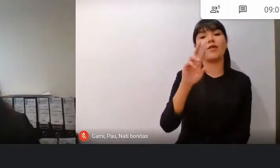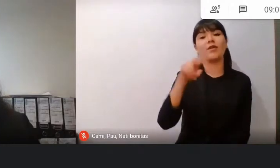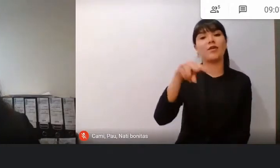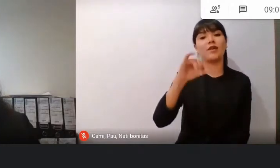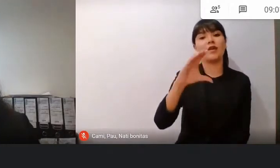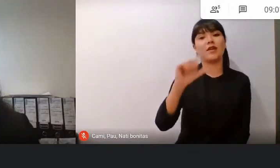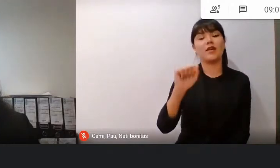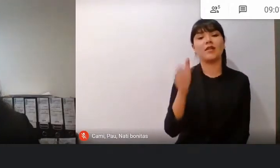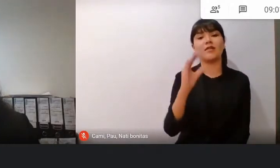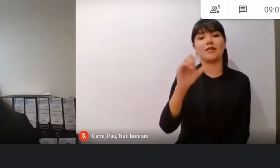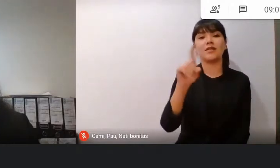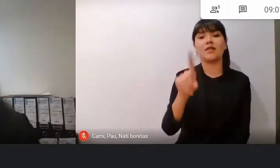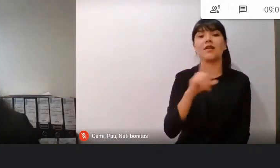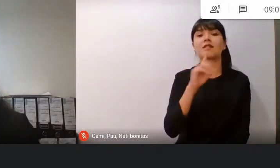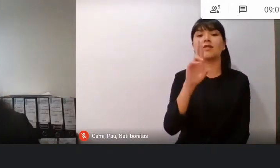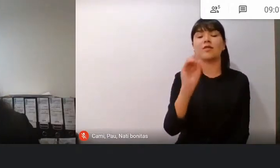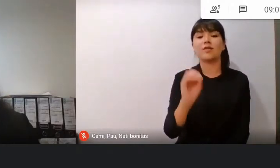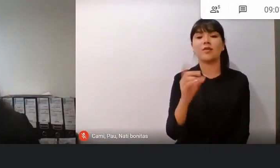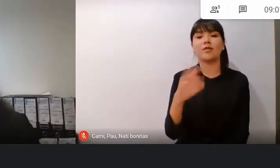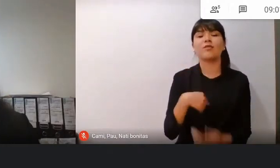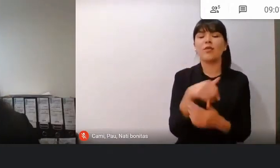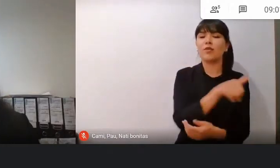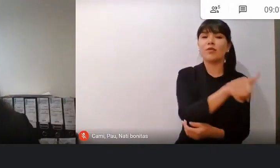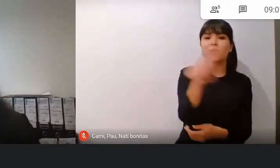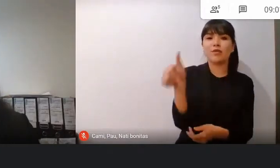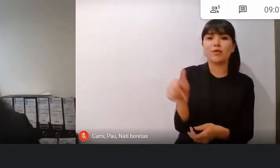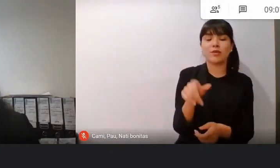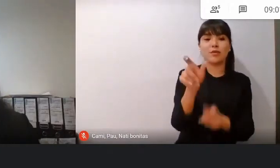Natalia Contreras, Alcina Colón.